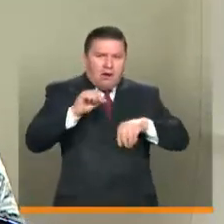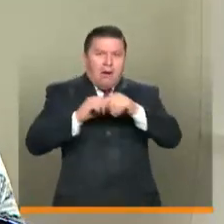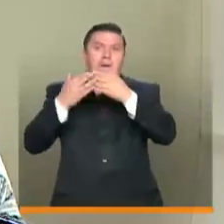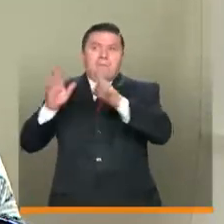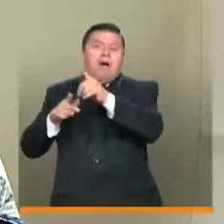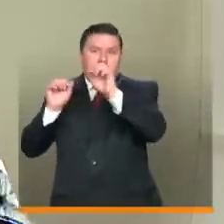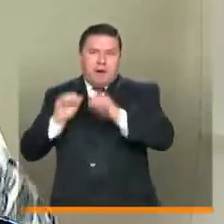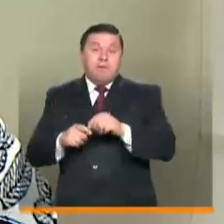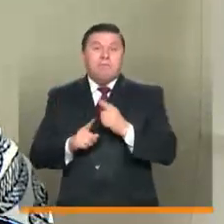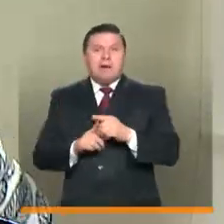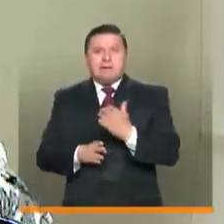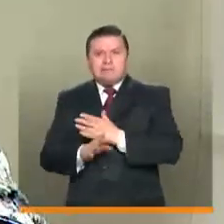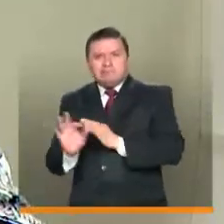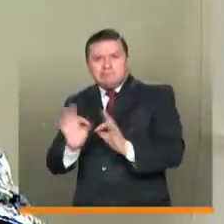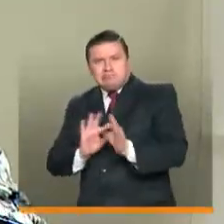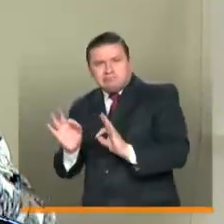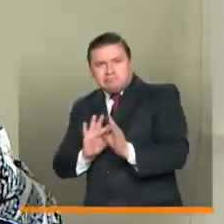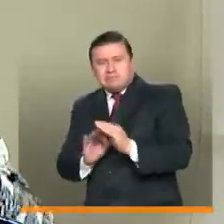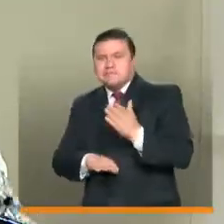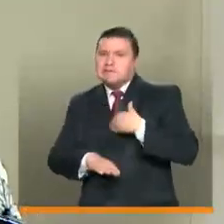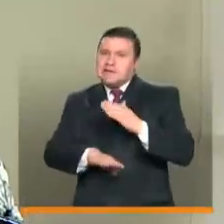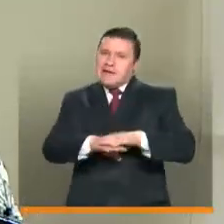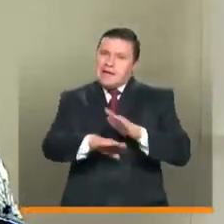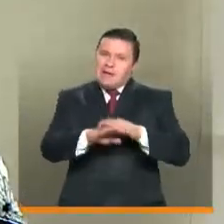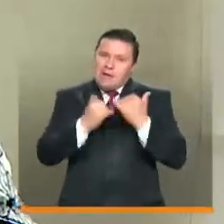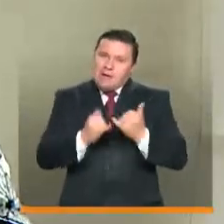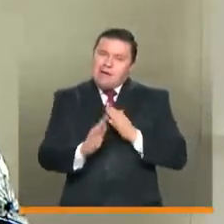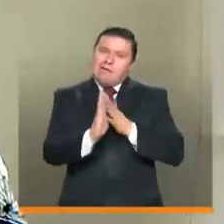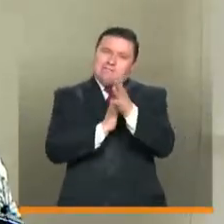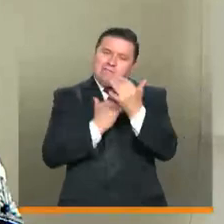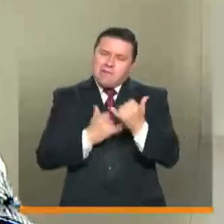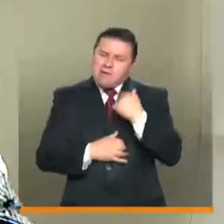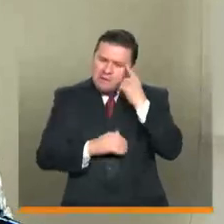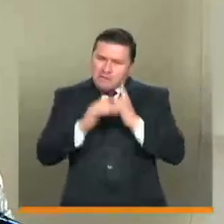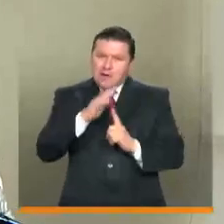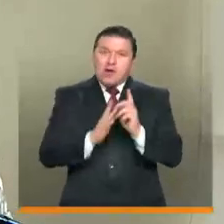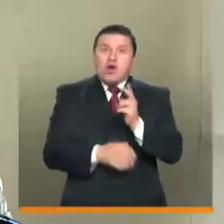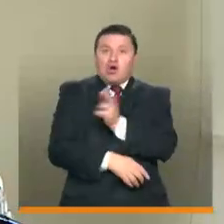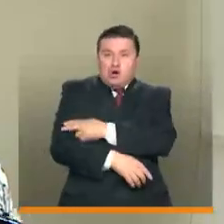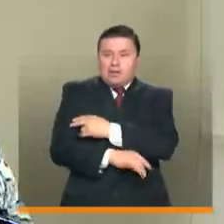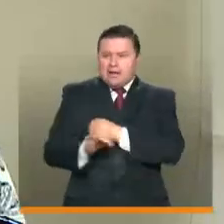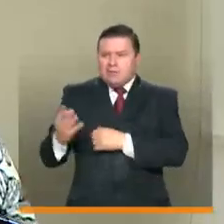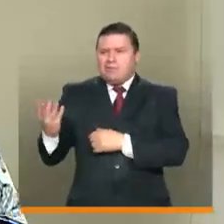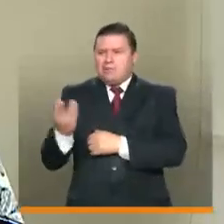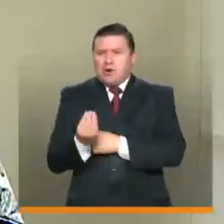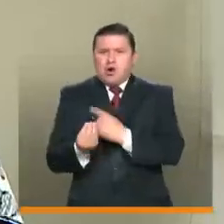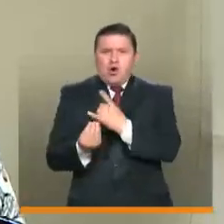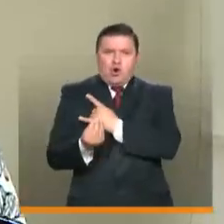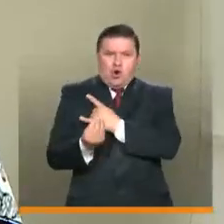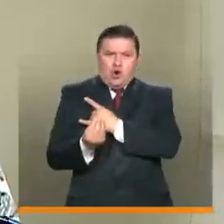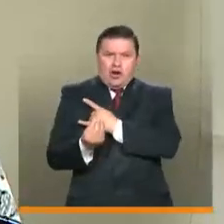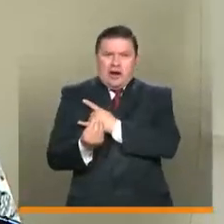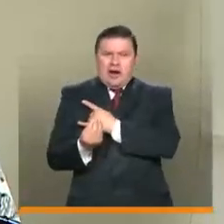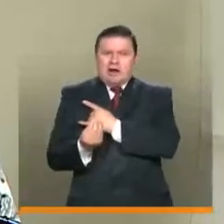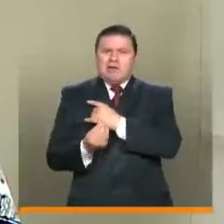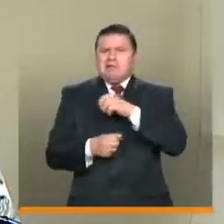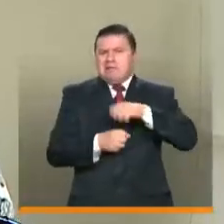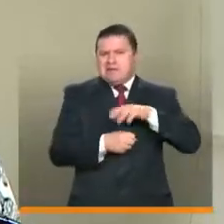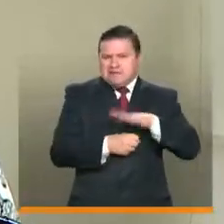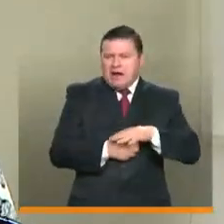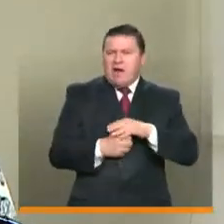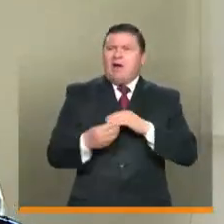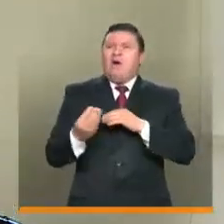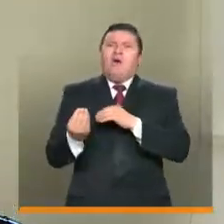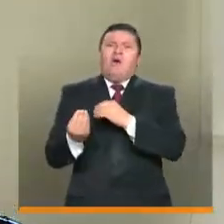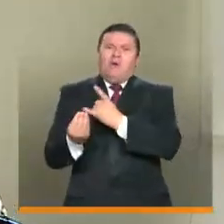tenemos que prepararnos, por eso estamos avisándolo el día de hoy. Hemos creado un comité de presidente con universidades públicas, privadas, instituciones